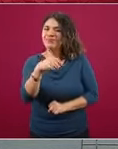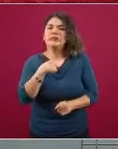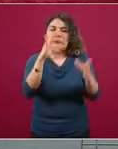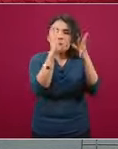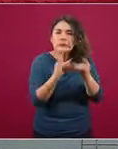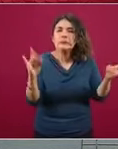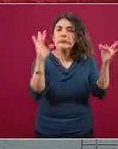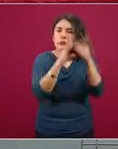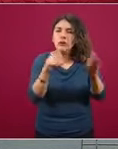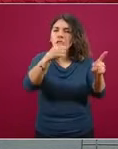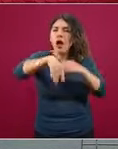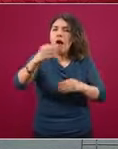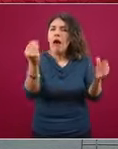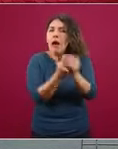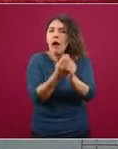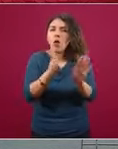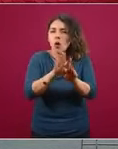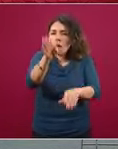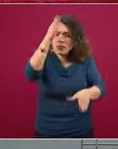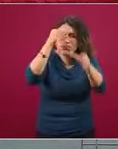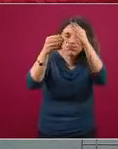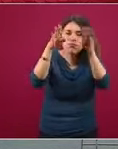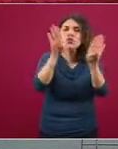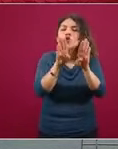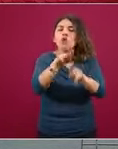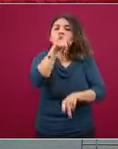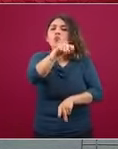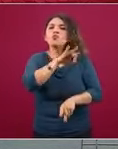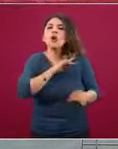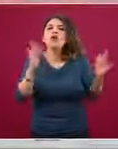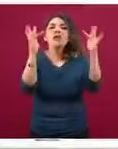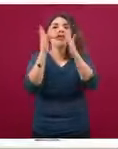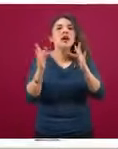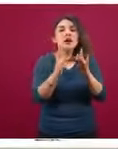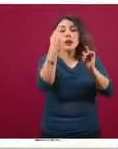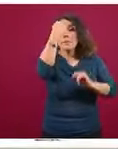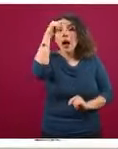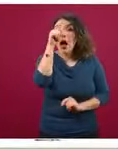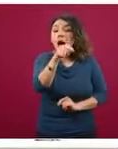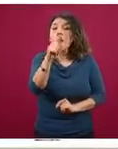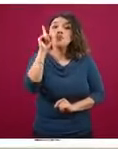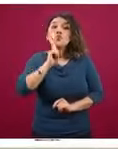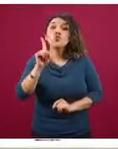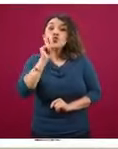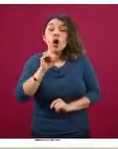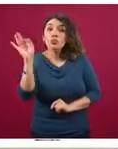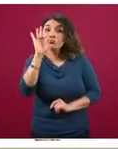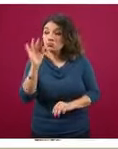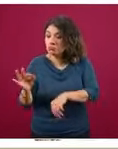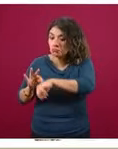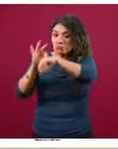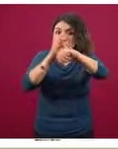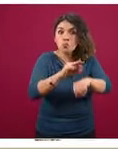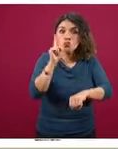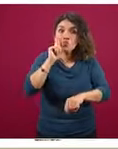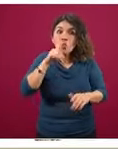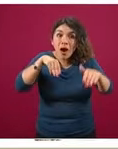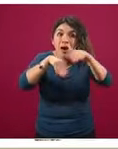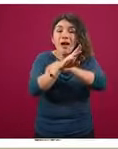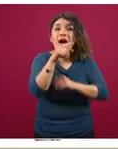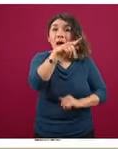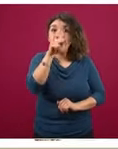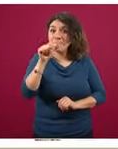cómo hacer el enlace de referencia y contrarreferencia para que la mujer que llega al